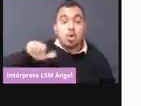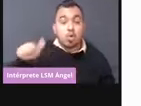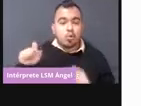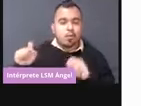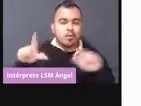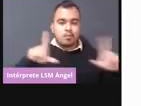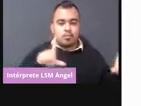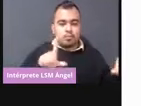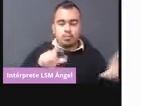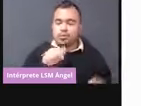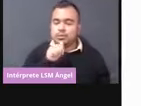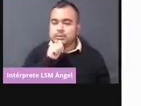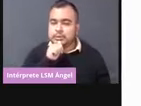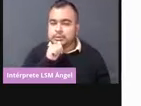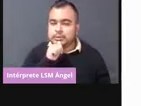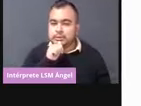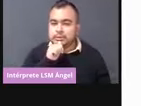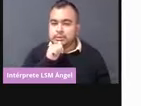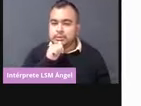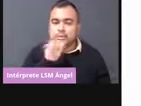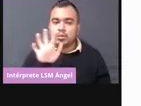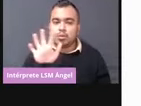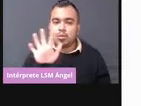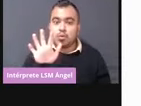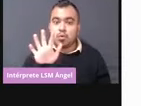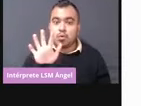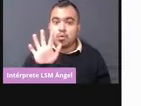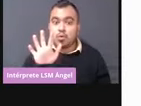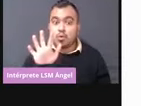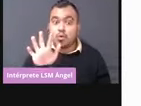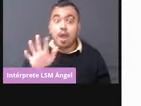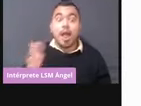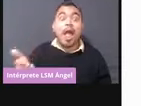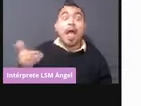No, todavía... No, pásenme la anterior.